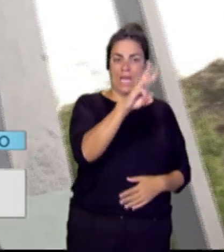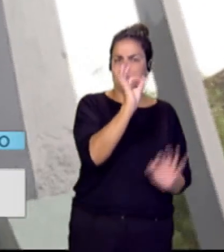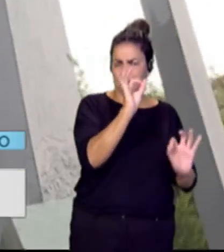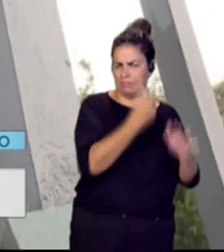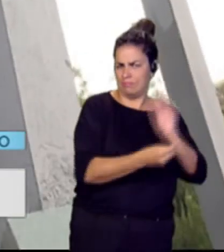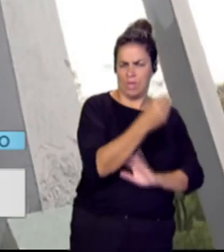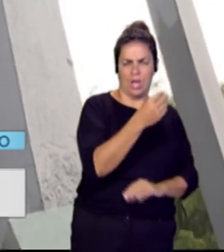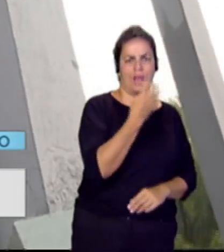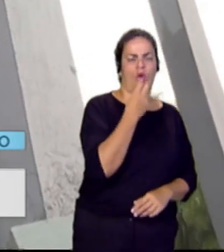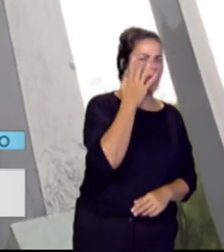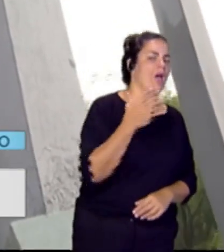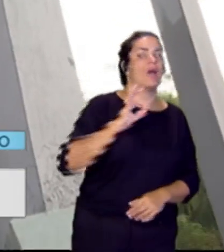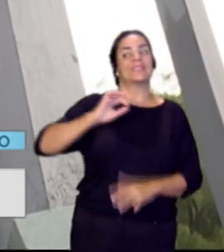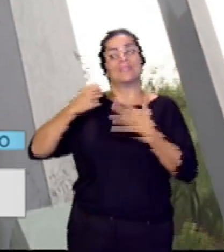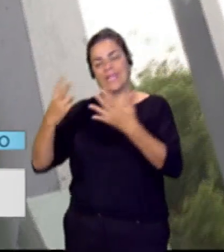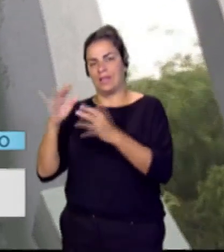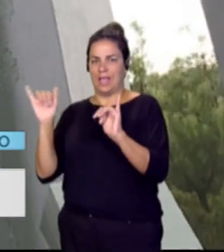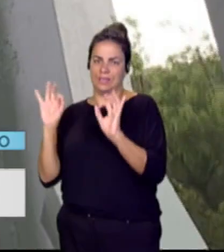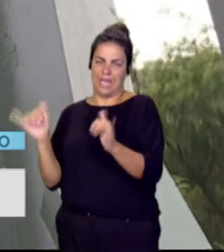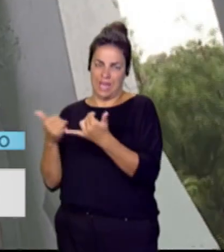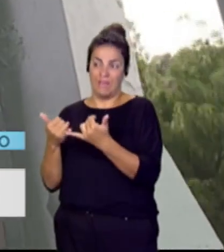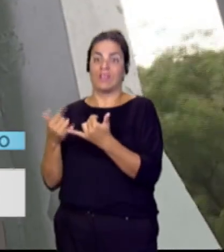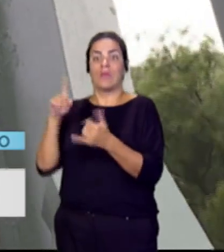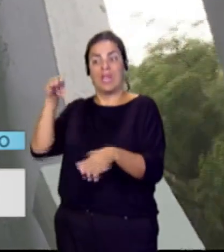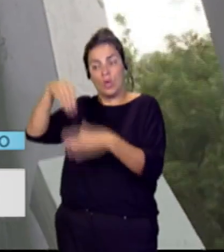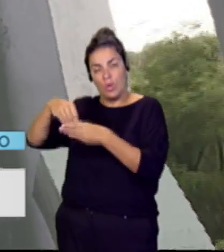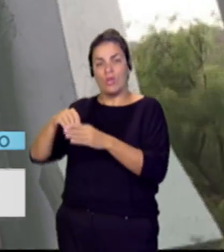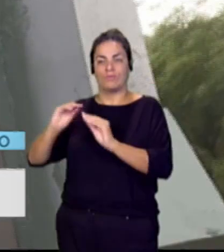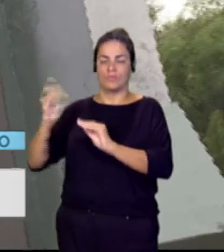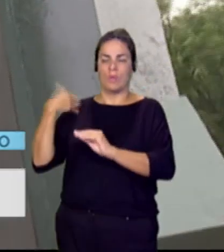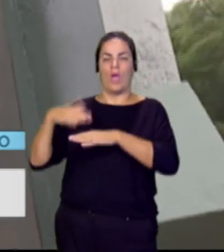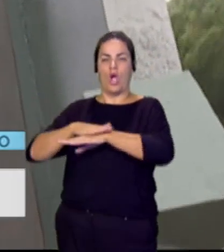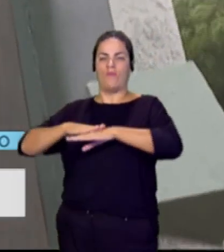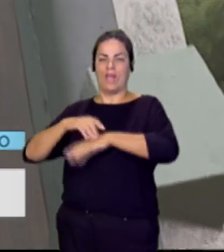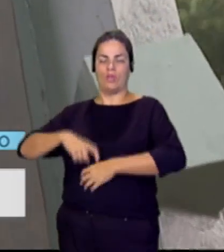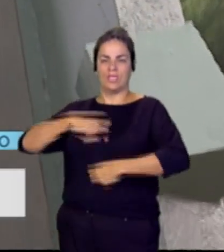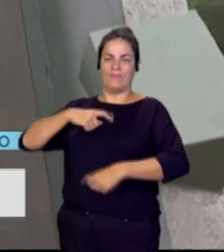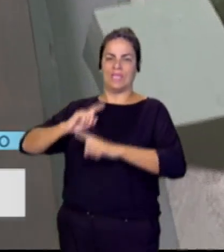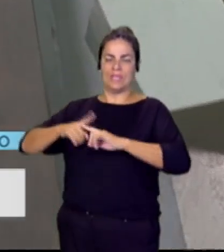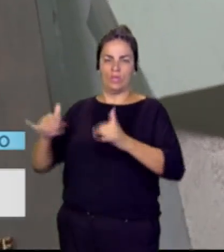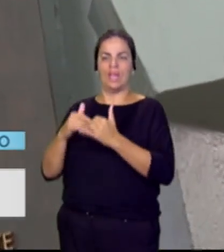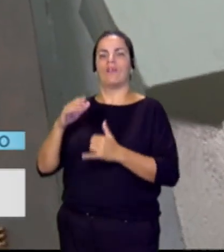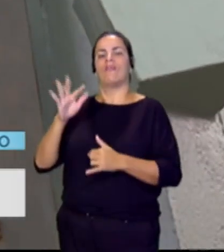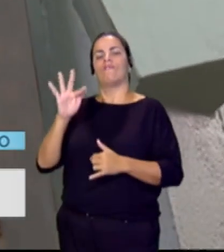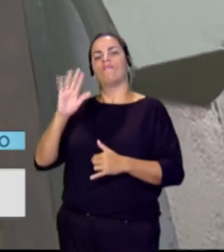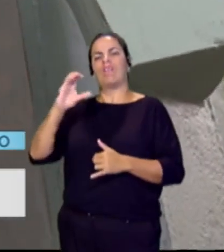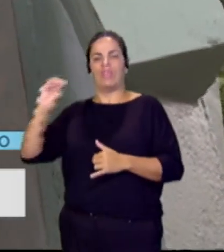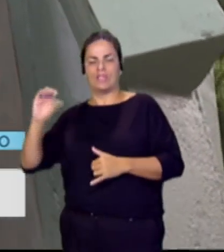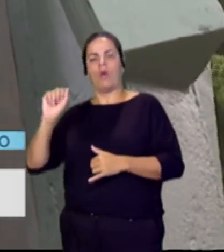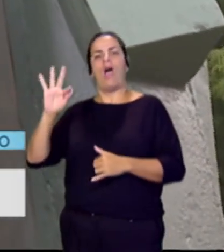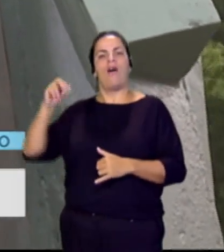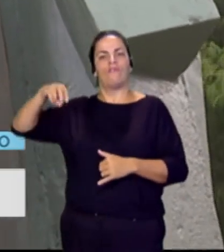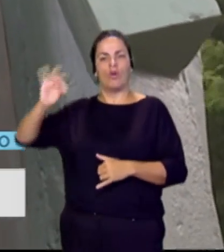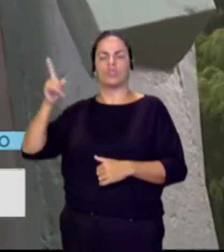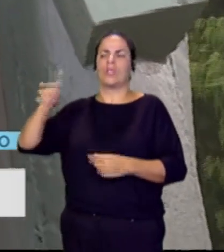7 de Tenerife, entre ellos el que fuera entonces gobernador civil de Santa Cruz de Tenerife, Francisco Afonso, pero también otros nombres como